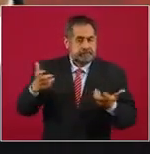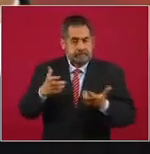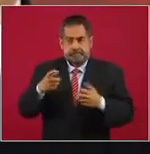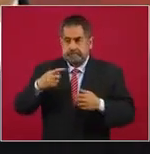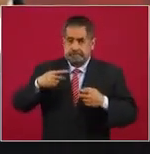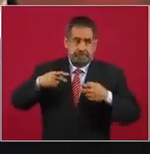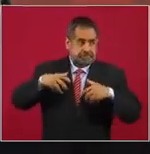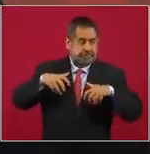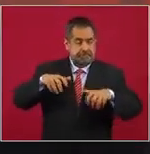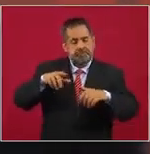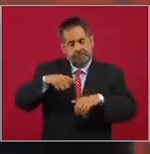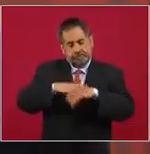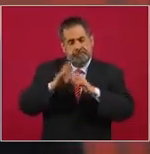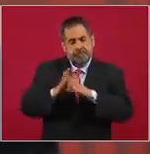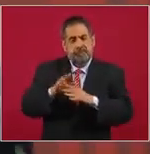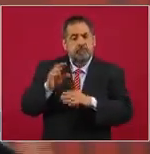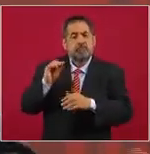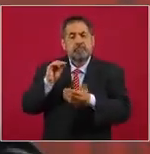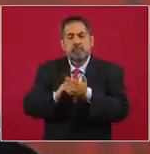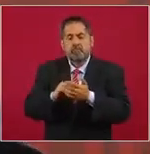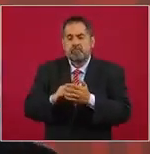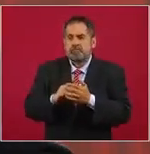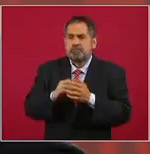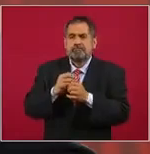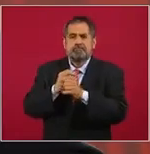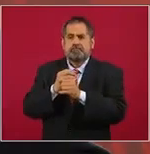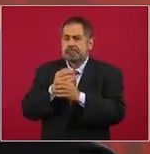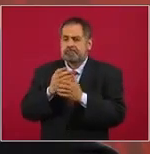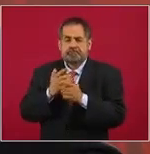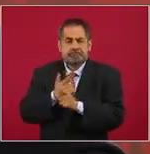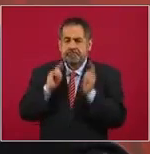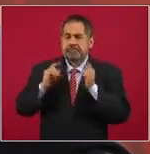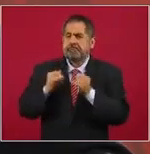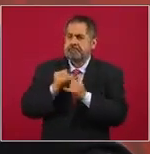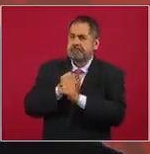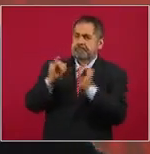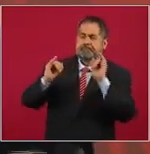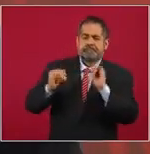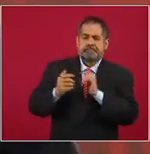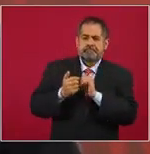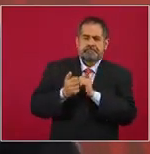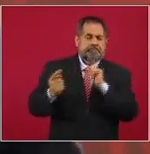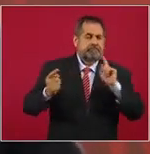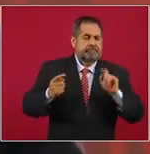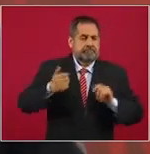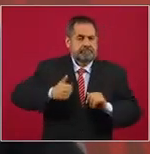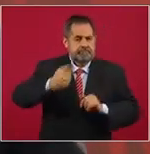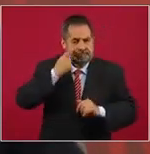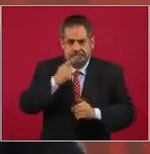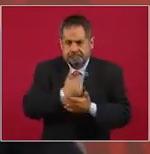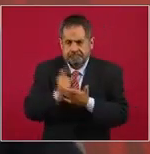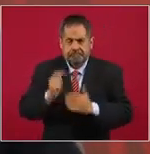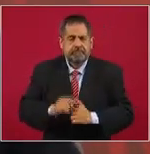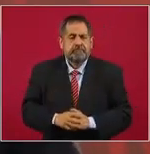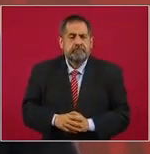que para